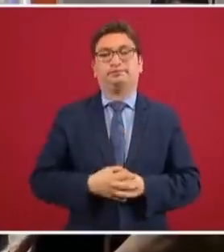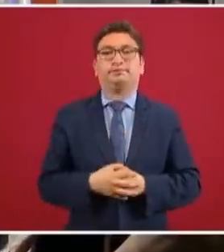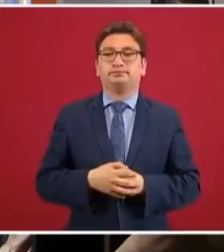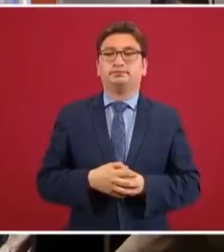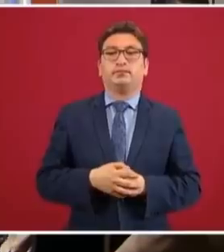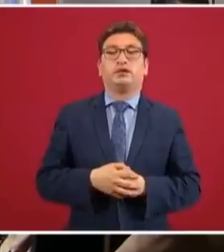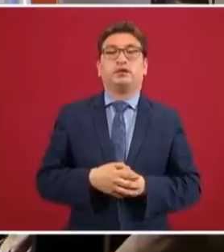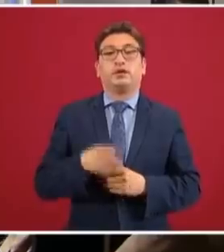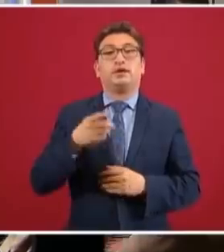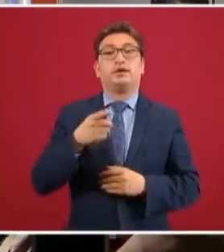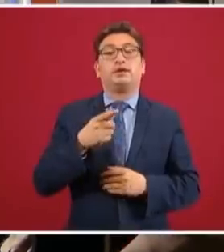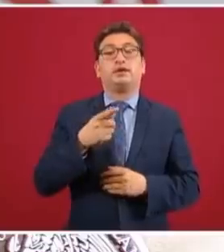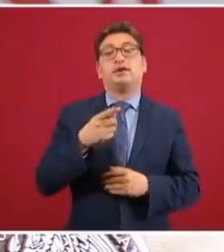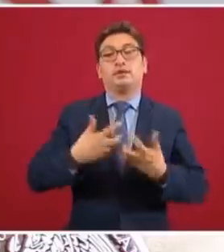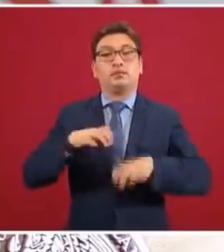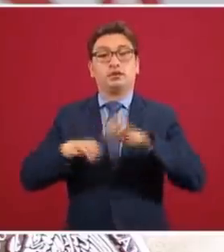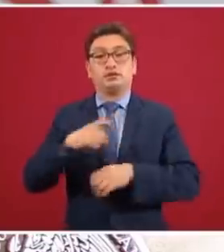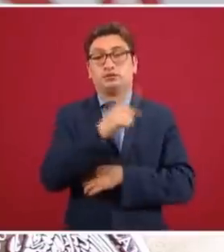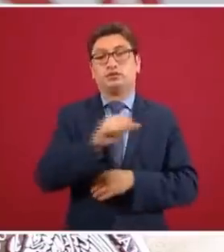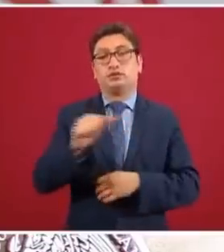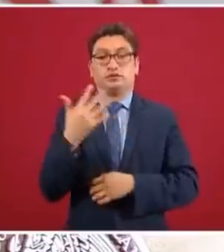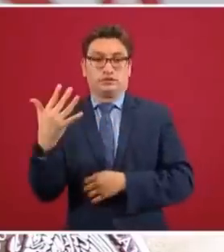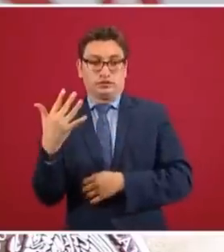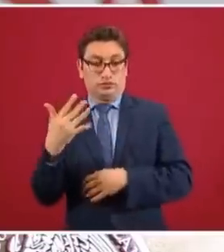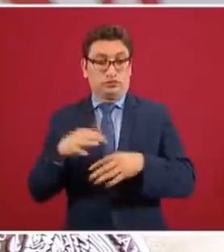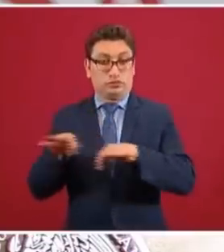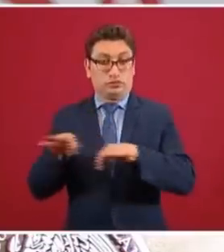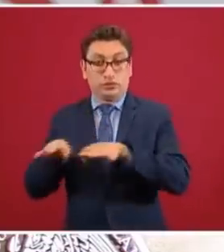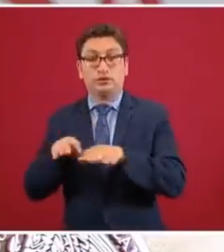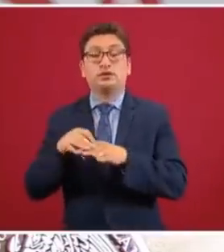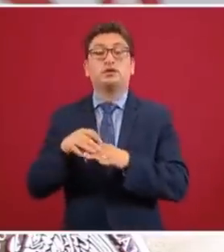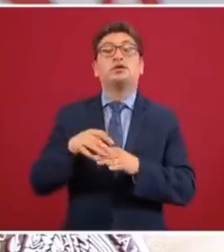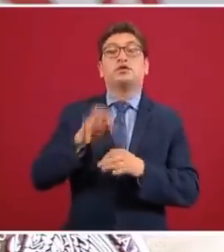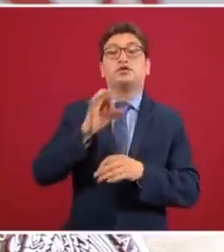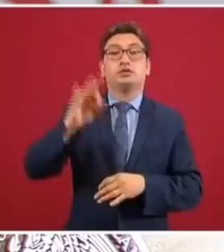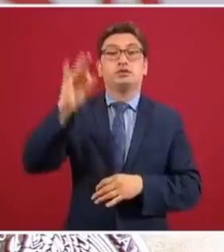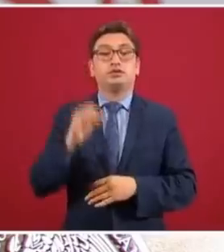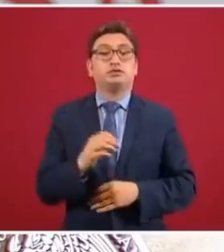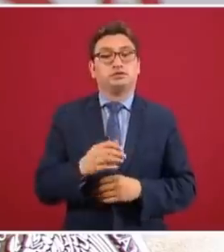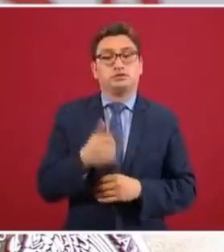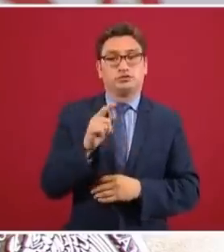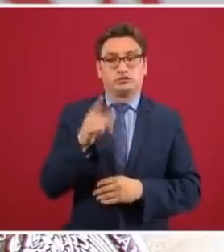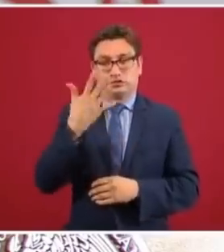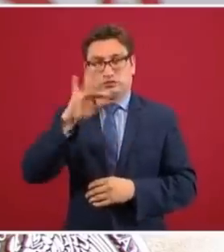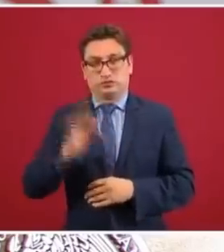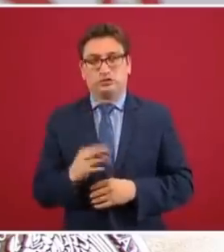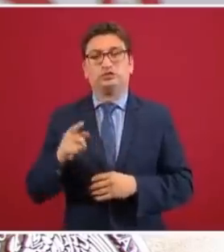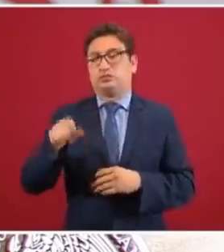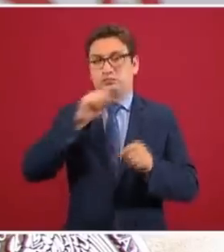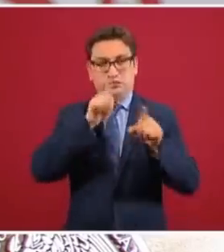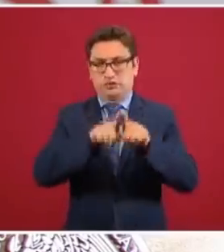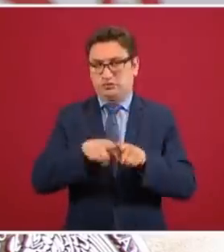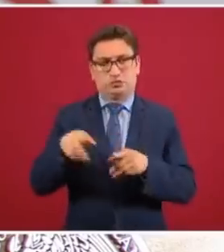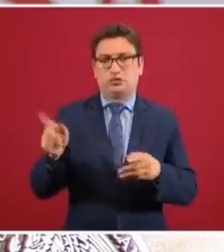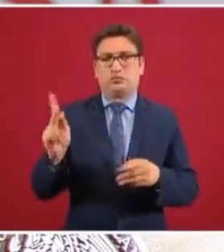empresas de uno a cinco trabajadores, el interés es de 6.5 por ciento, es decir, es el mismo interés de la